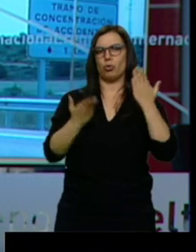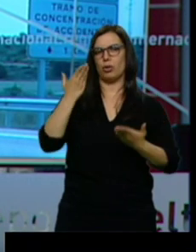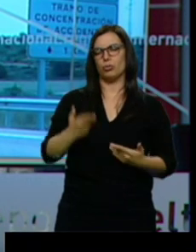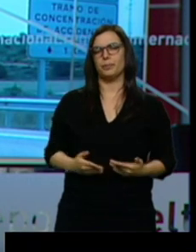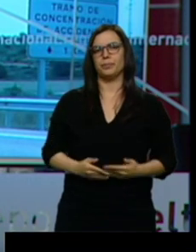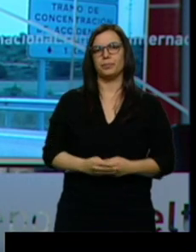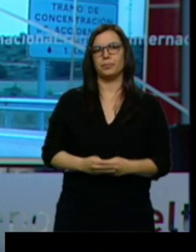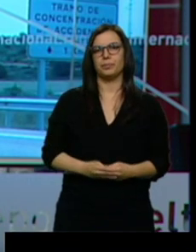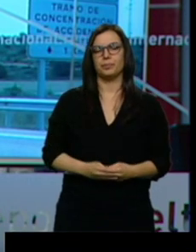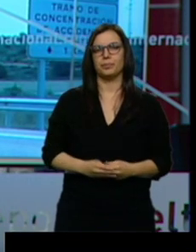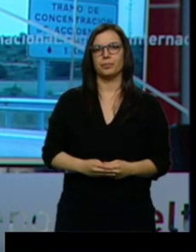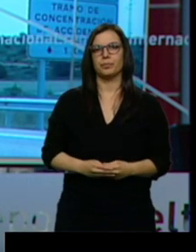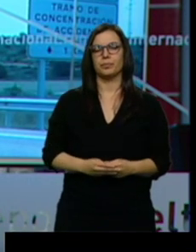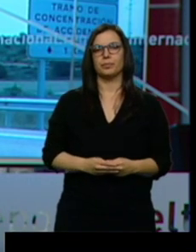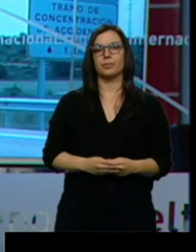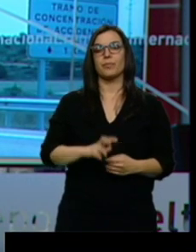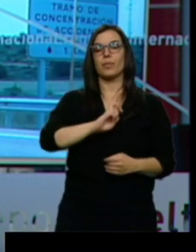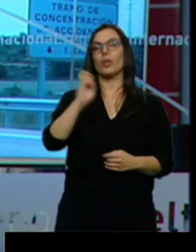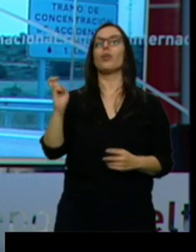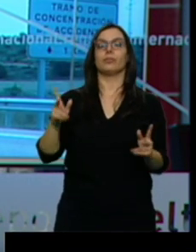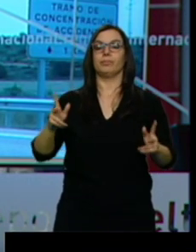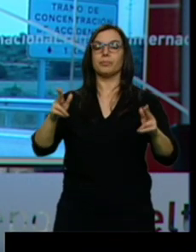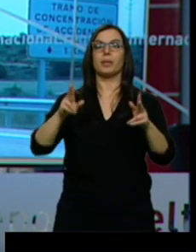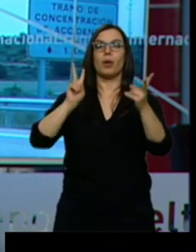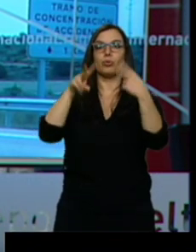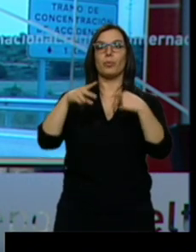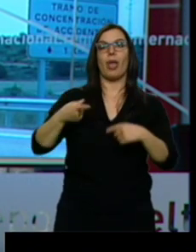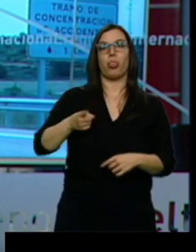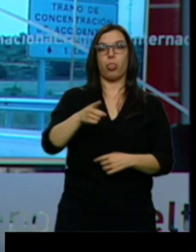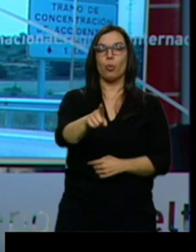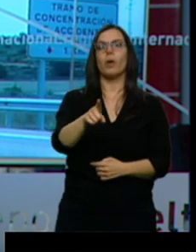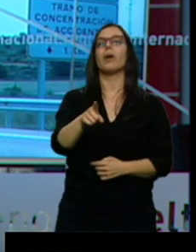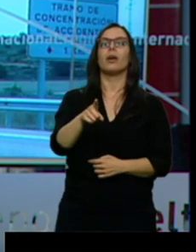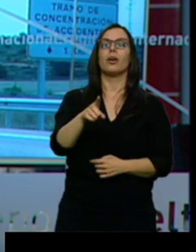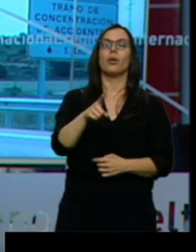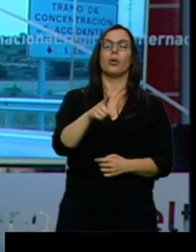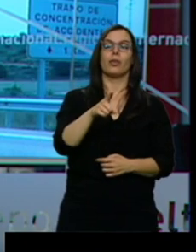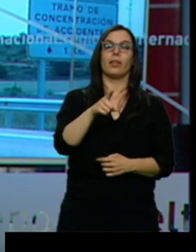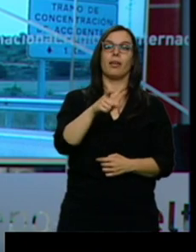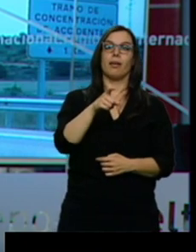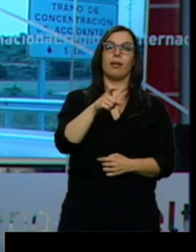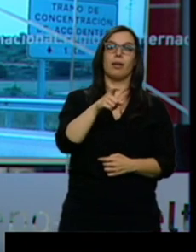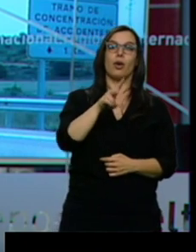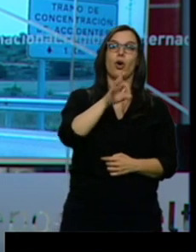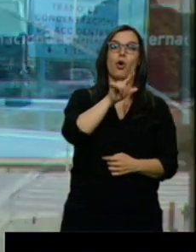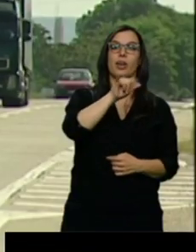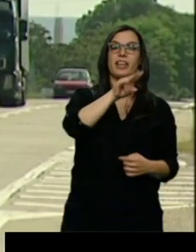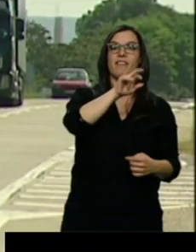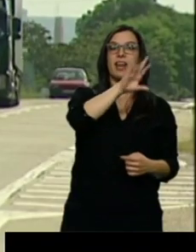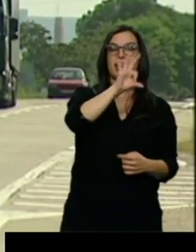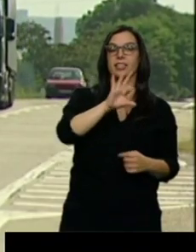Le citado otro tramo de la Autovía del Duero, en este caso el que une las localidades vallisoletanas de Olivares y Tudela de Duero.